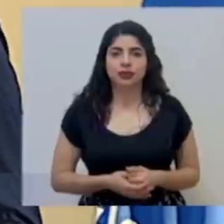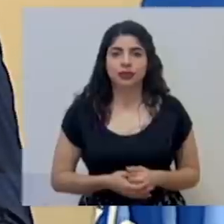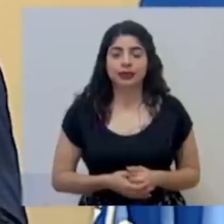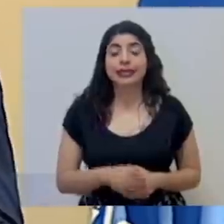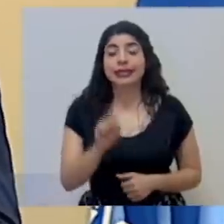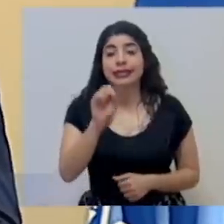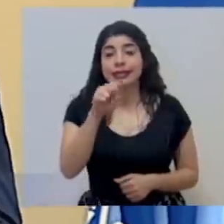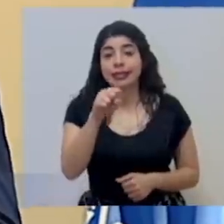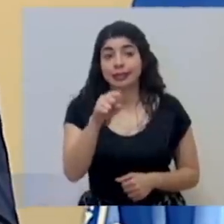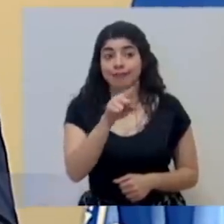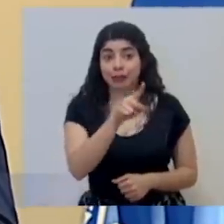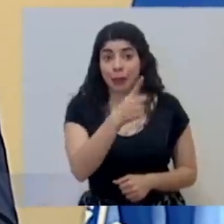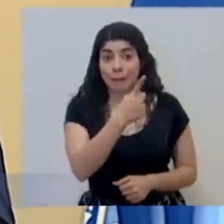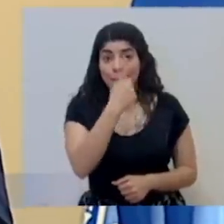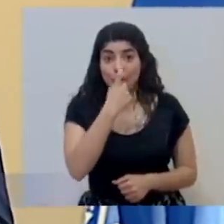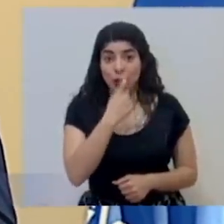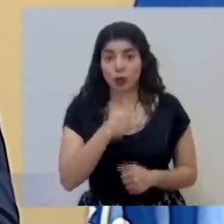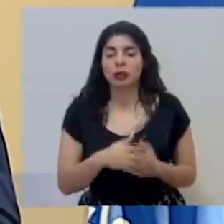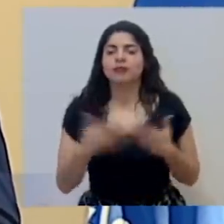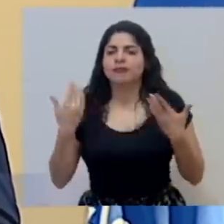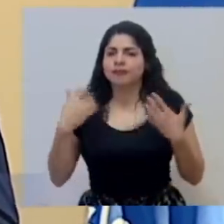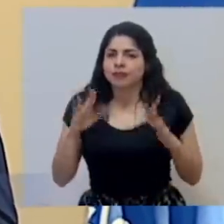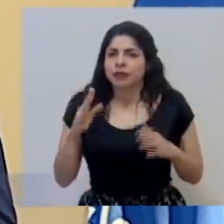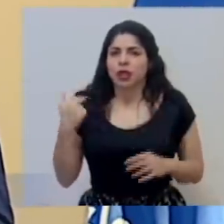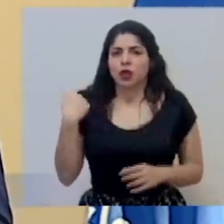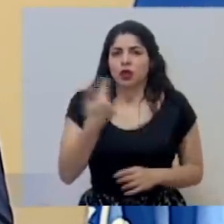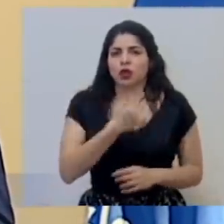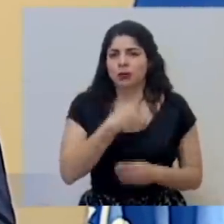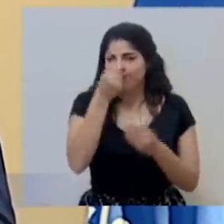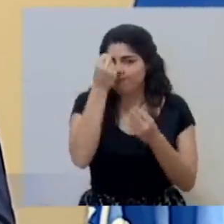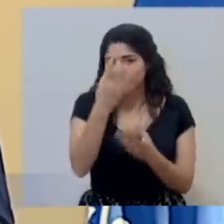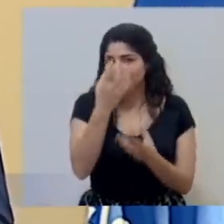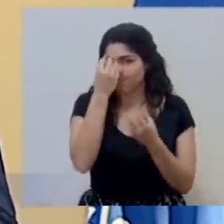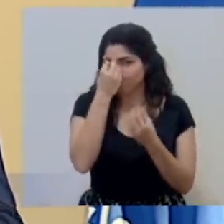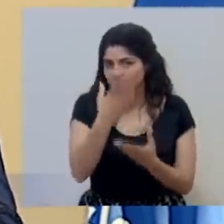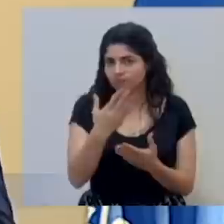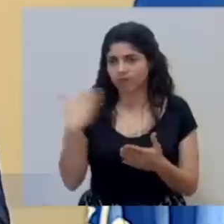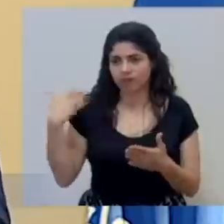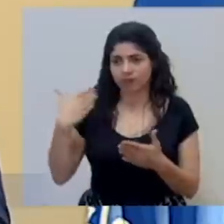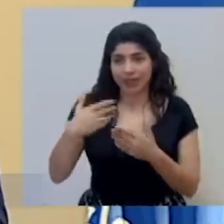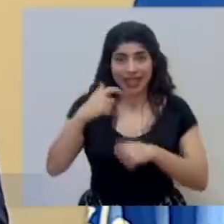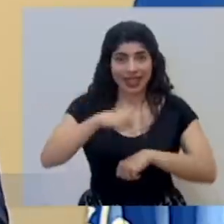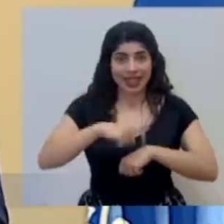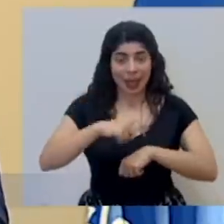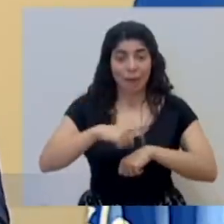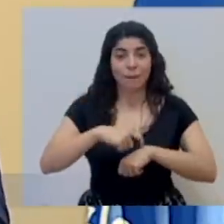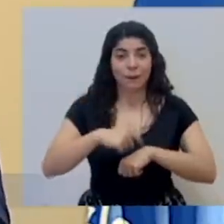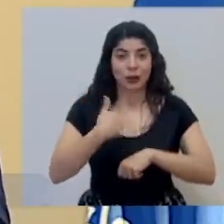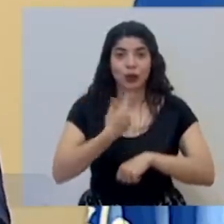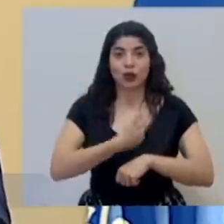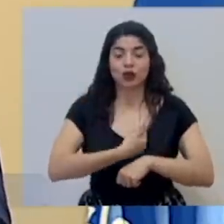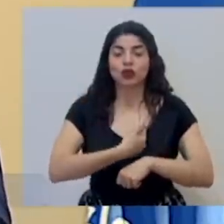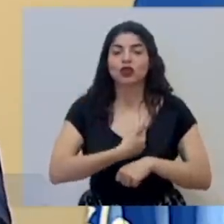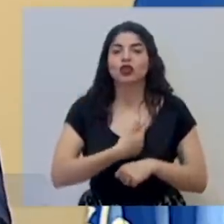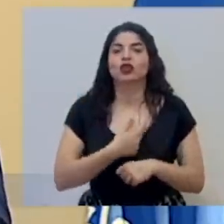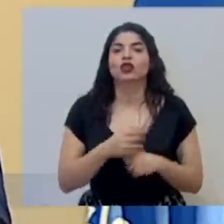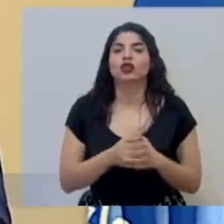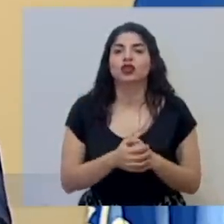Sí, con respecto a esa pregunta ya hemos estado indicando en todo este tiempo que hemos estado dando las